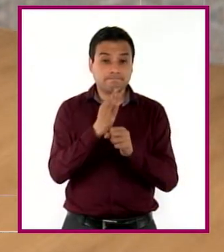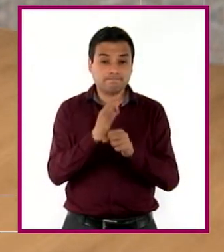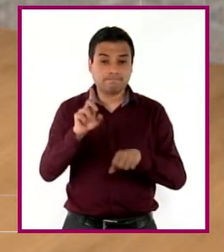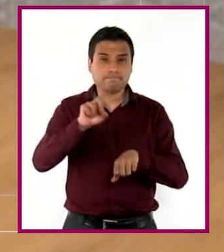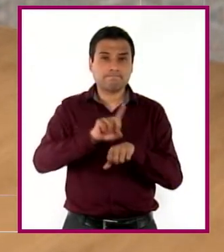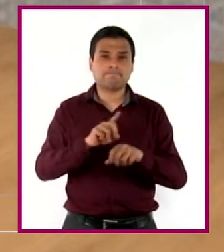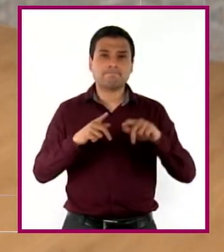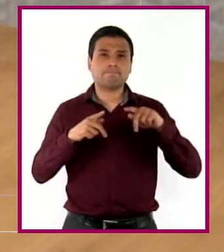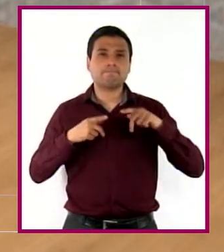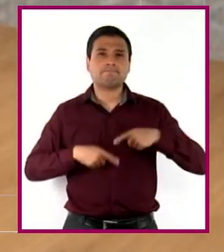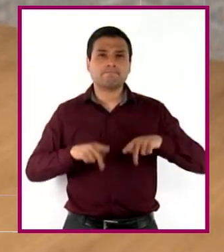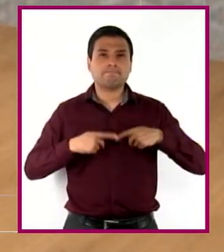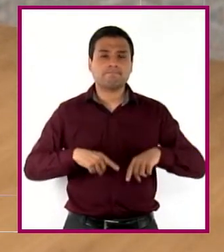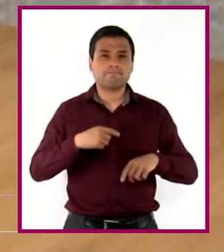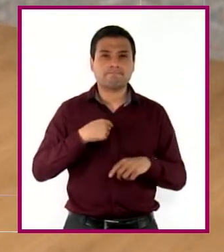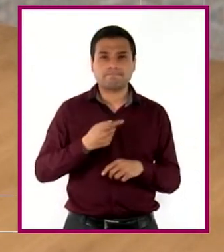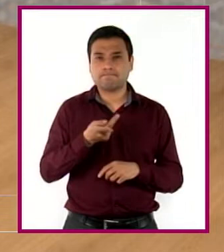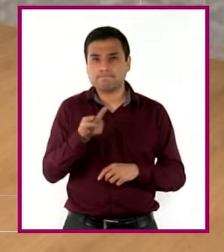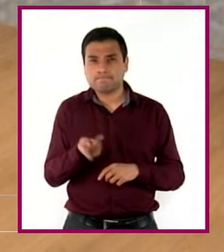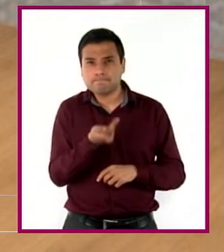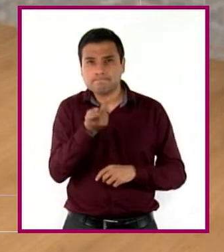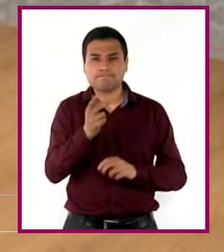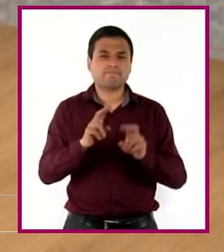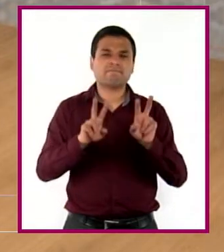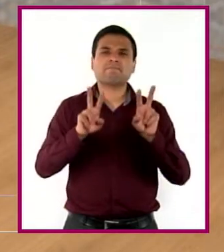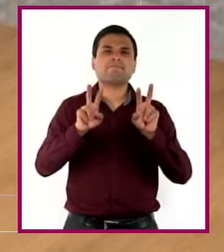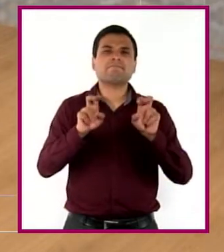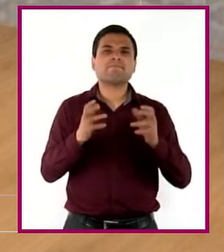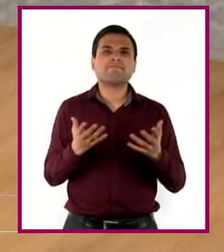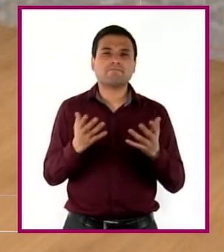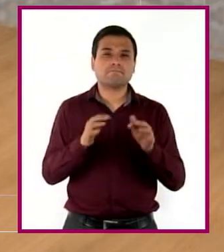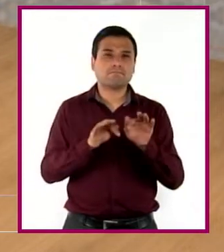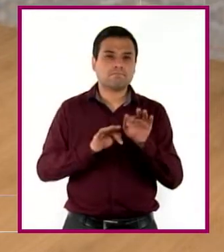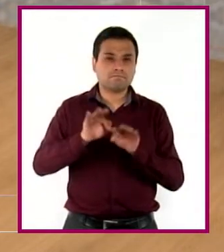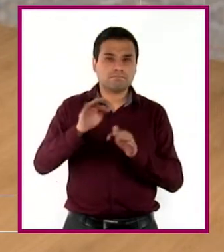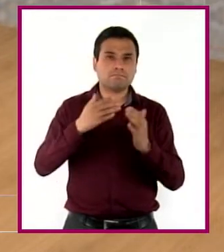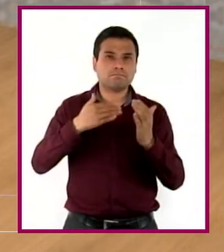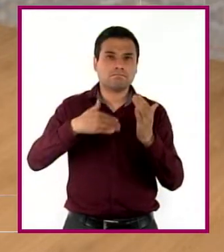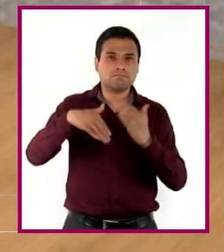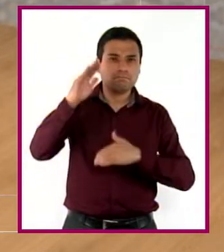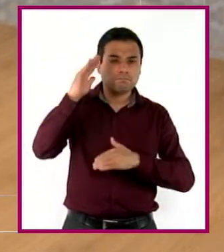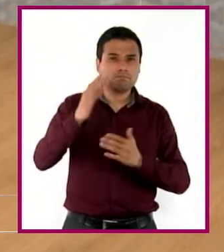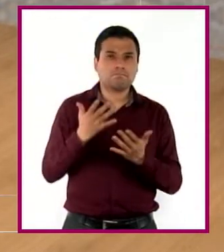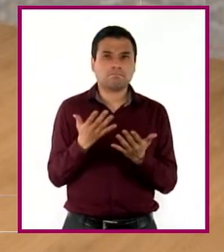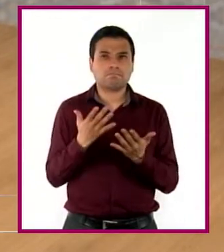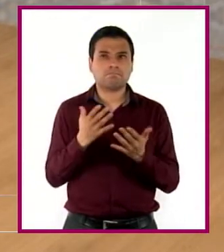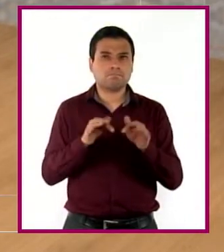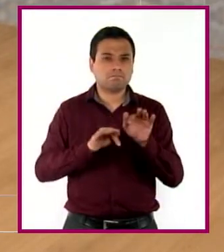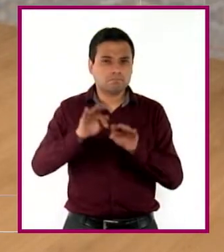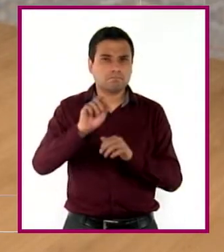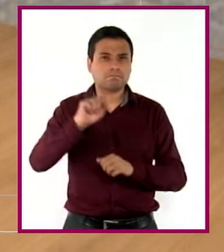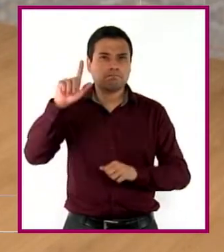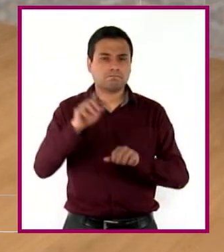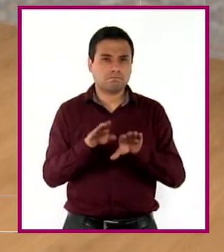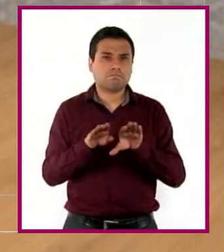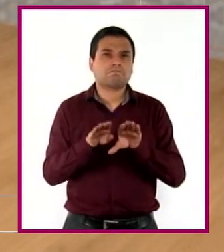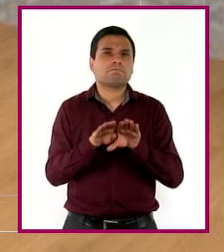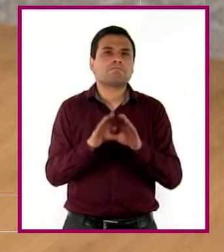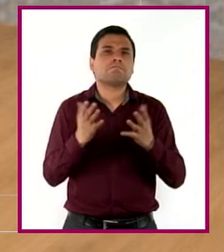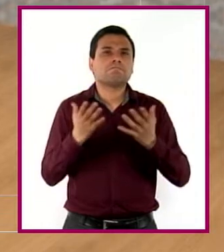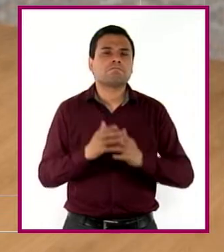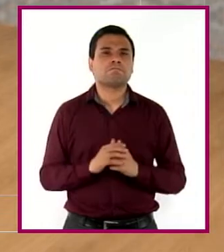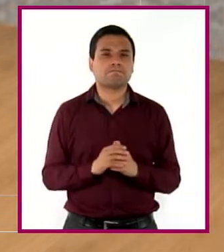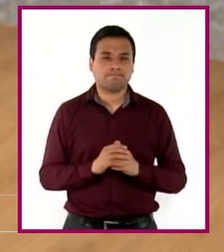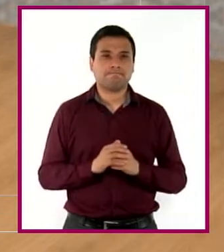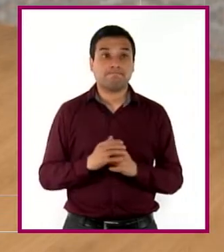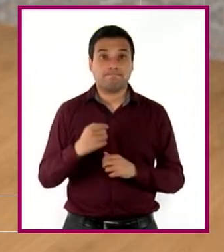preguntándole a nuestros queridos transeúntes sobre la relación entre el éxito laboral y el desempeño profesional. Pero antes de